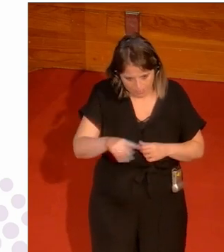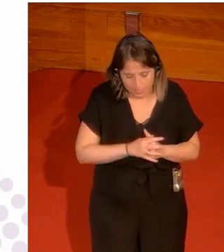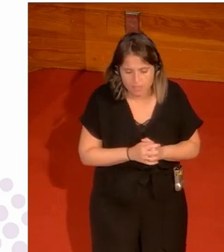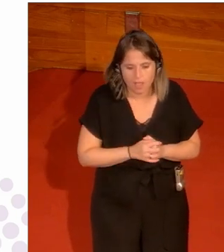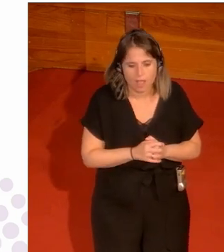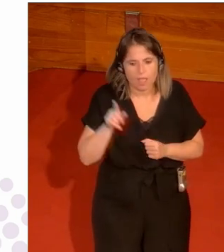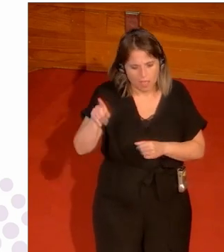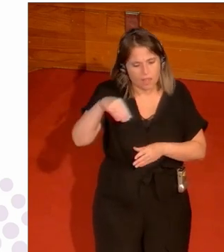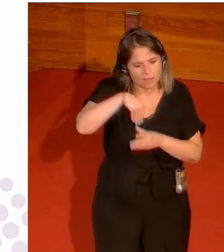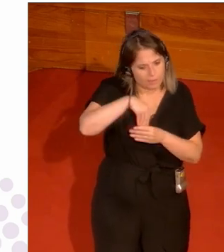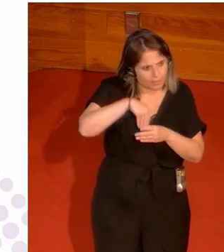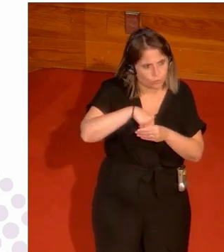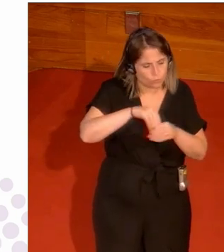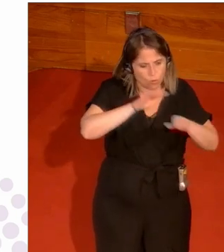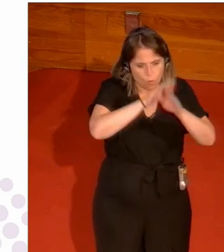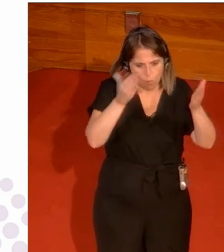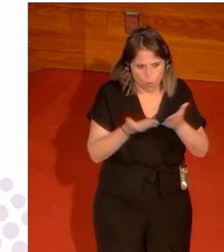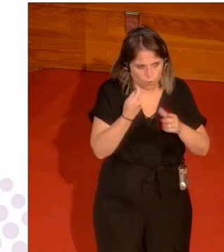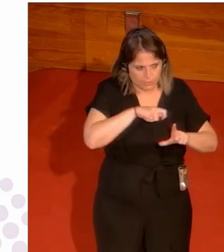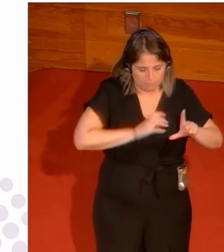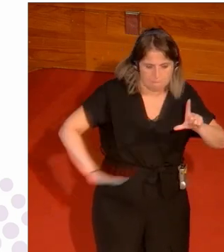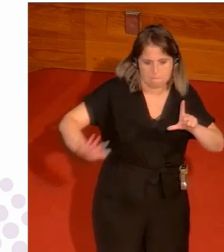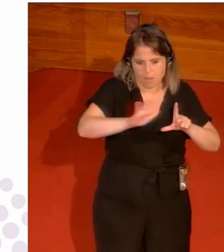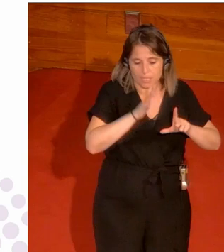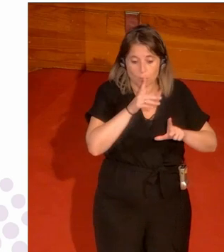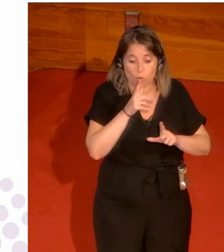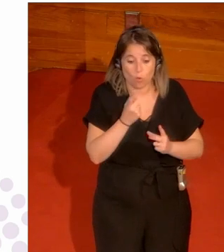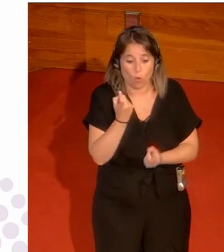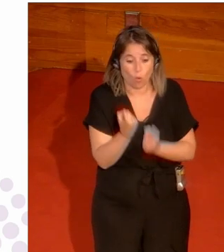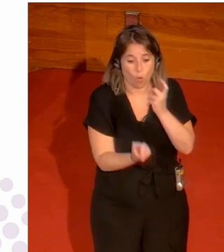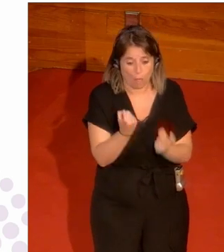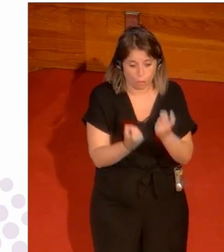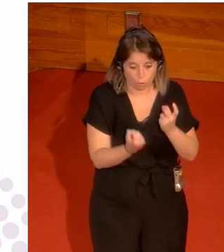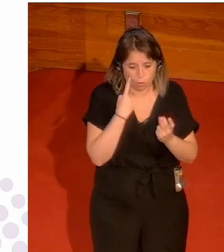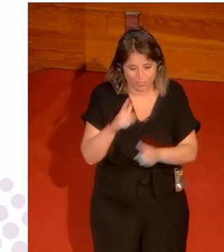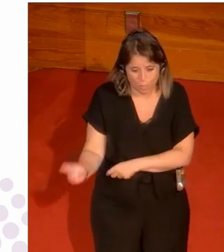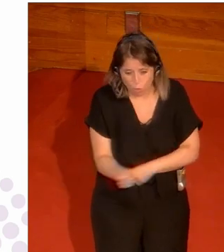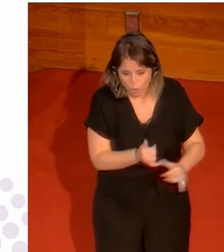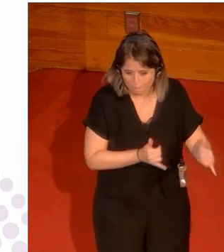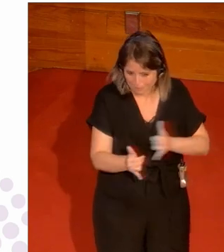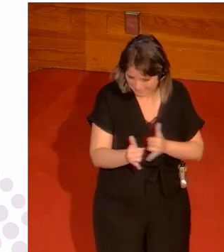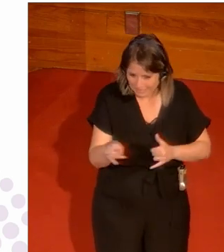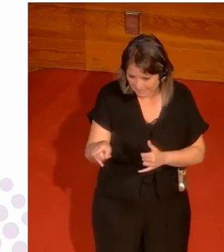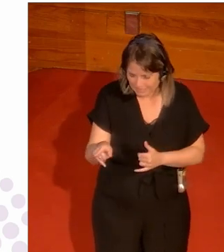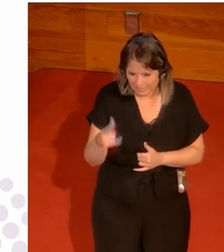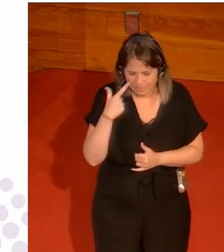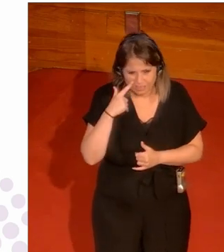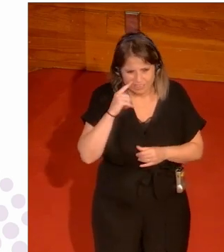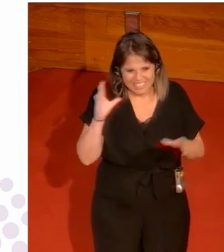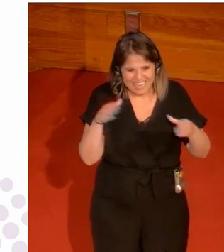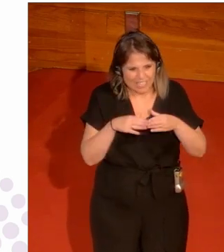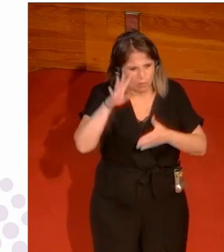estado también dentro del mundo de aquí en España porque era jugador de hockey patines me parece que en la